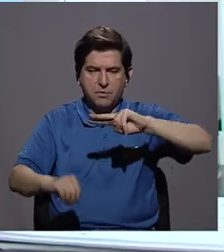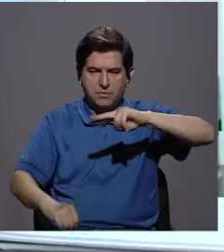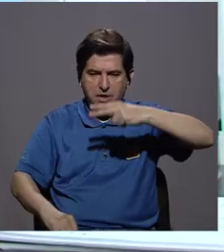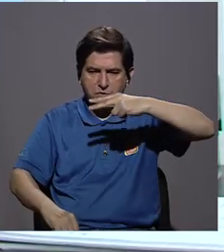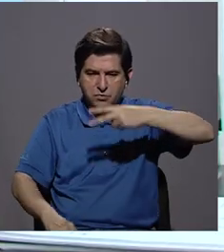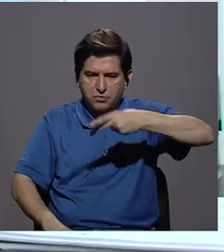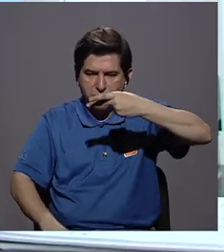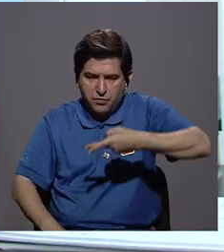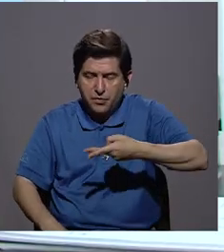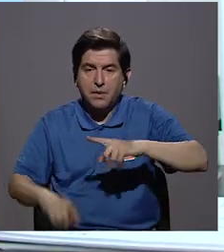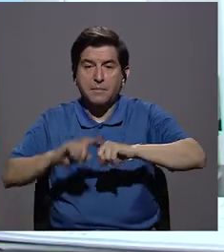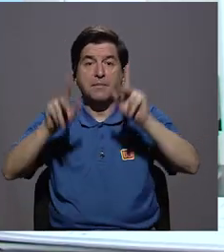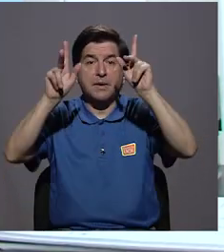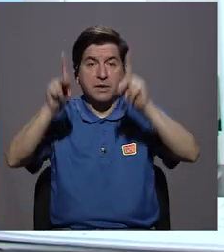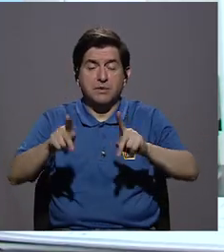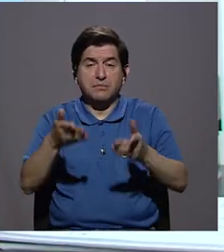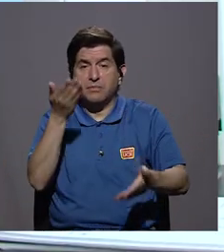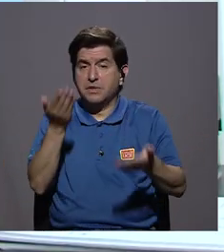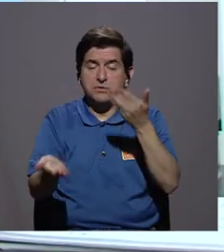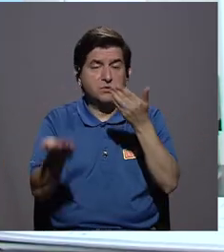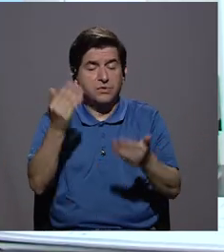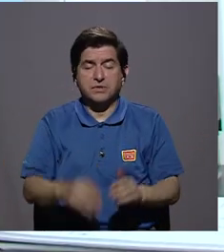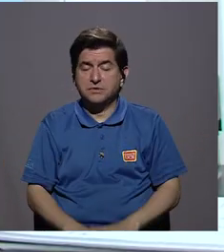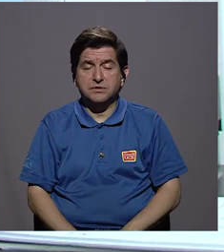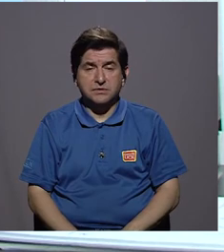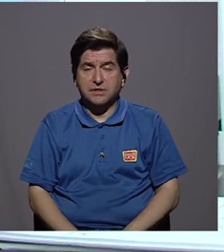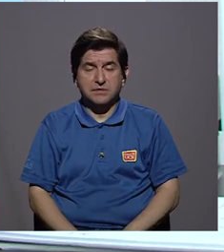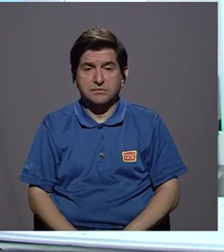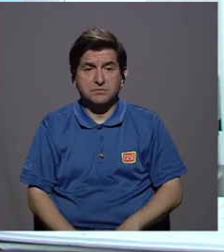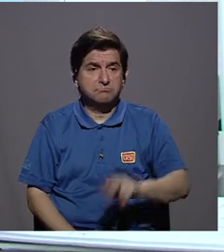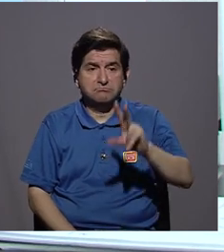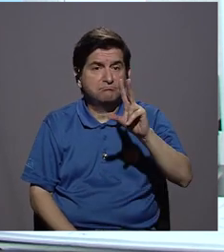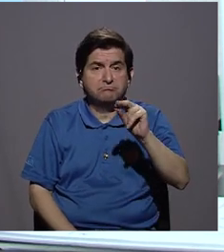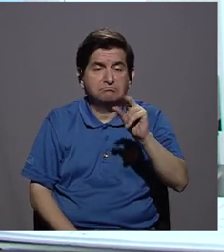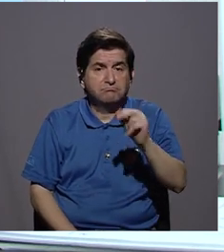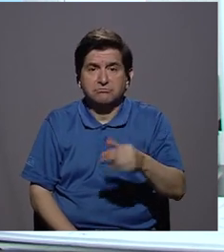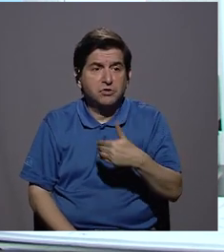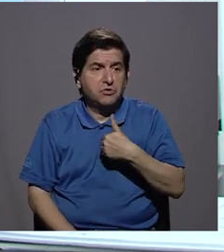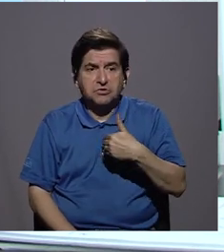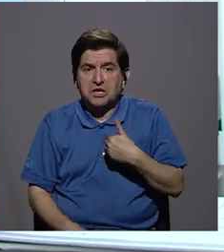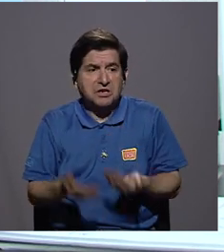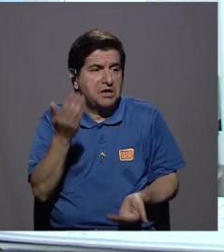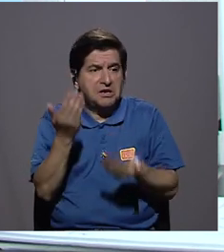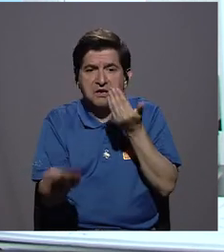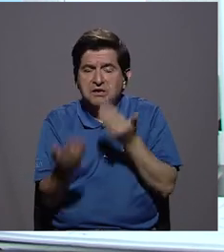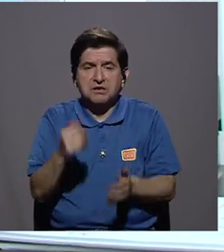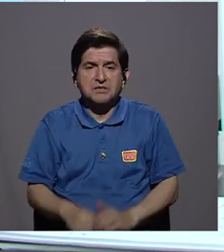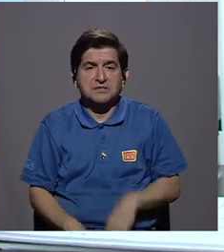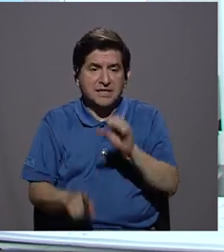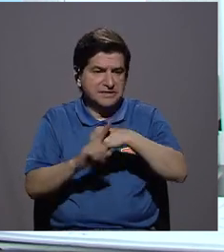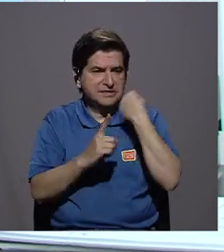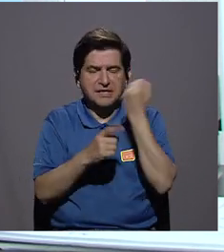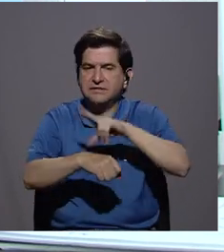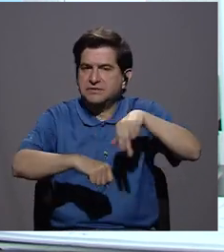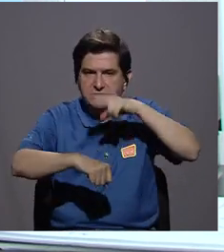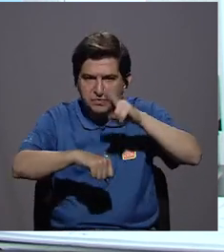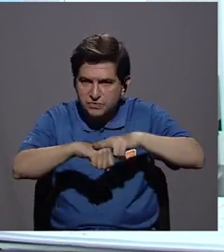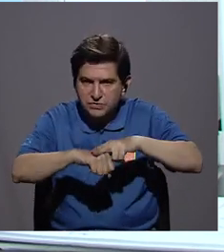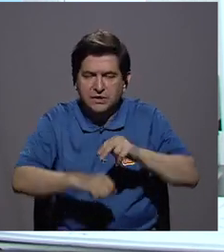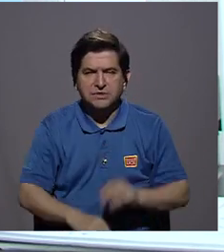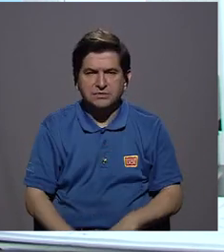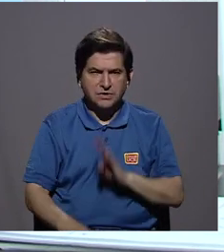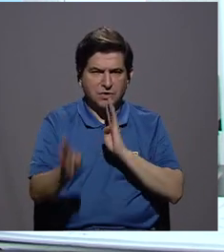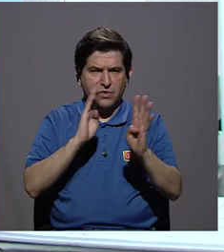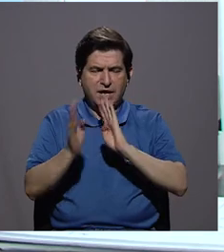pero aquellos que a lo mejor no sucede una herida y que no, verdad, no tenemos esa condición, yo